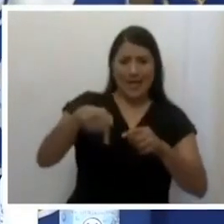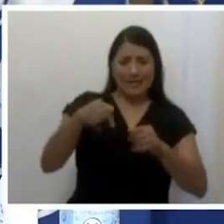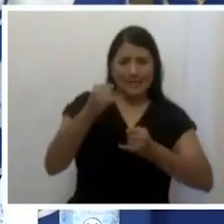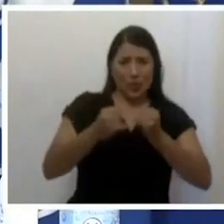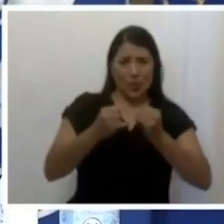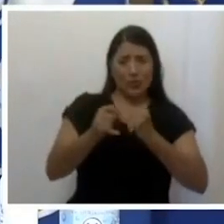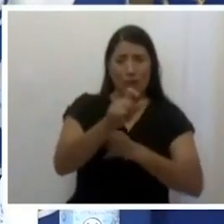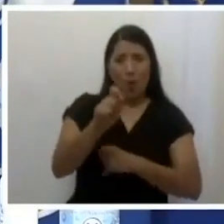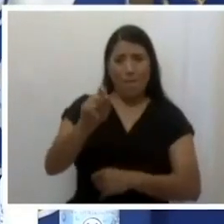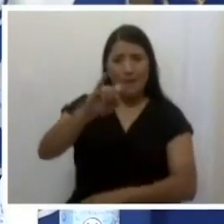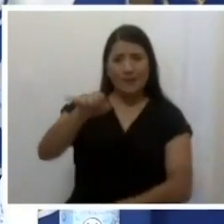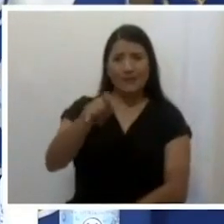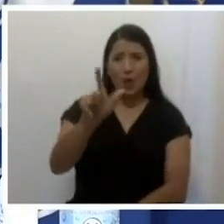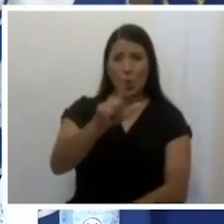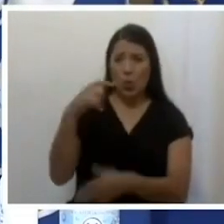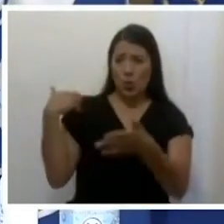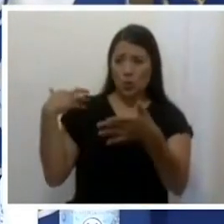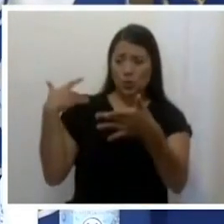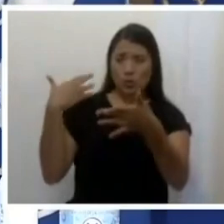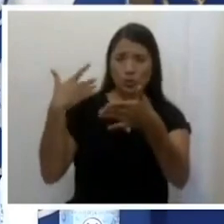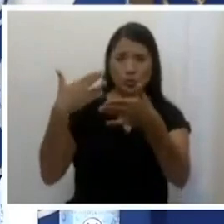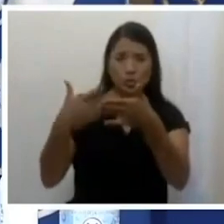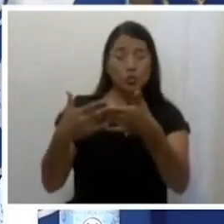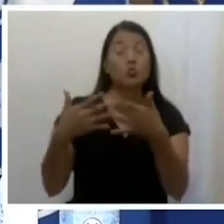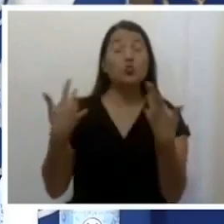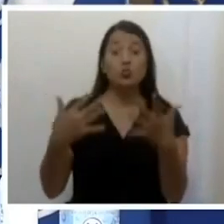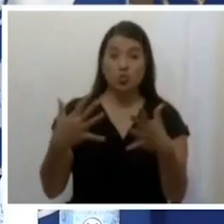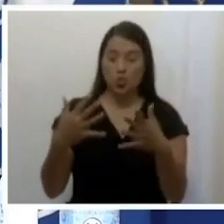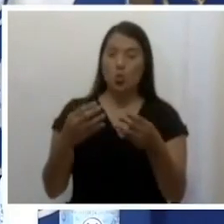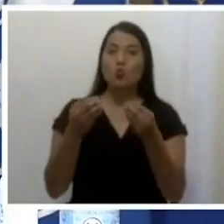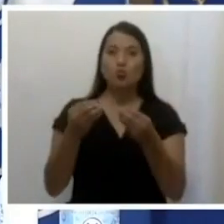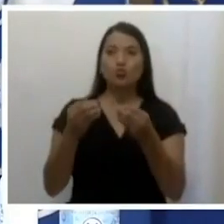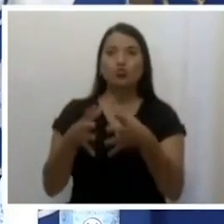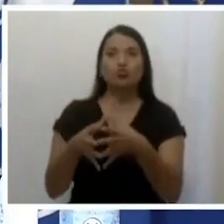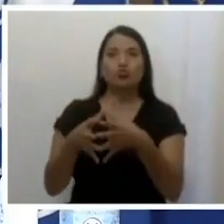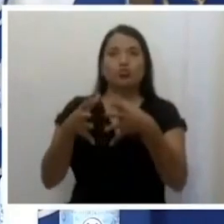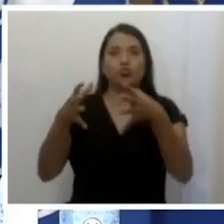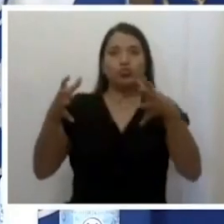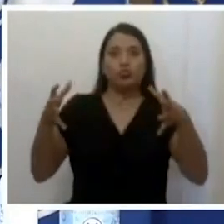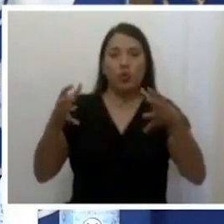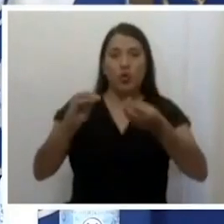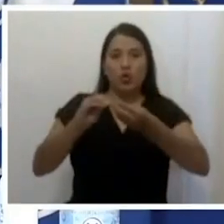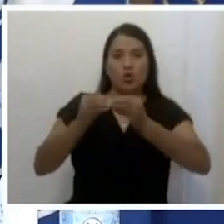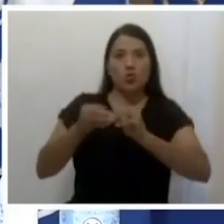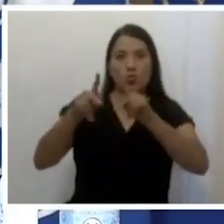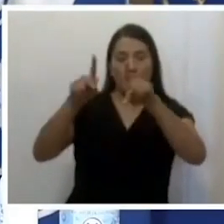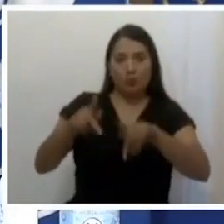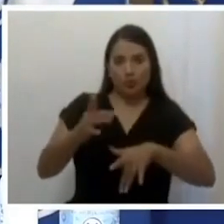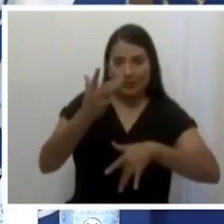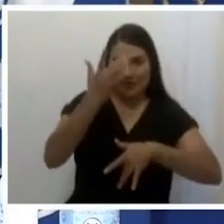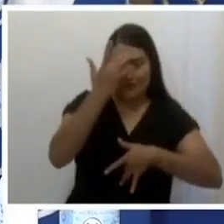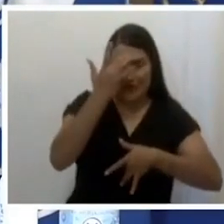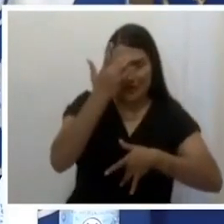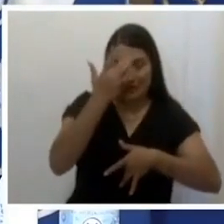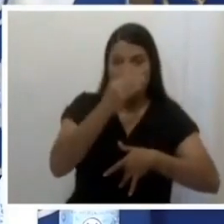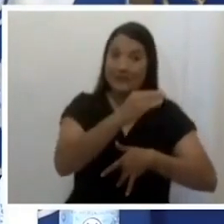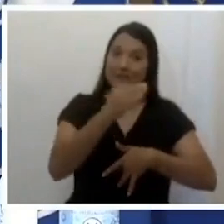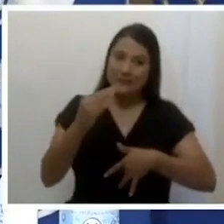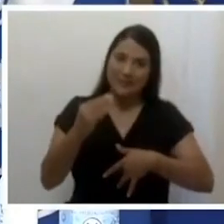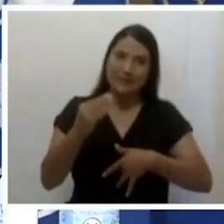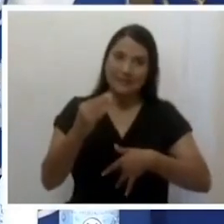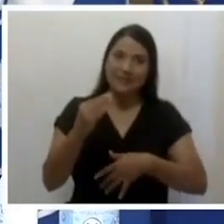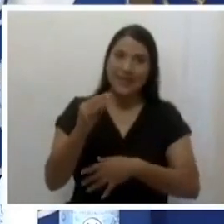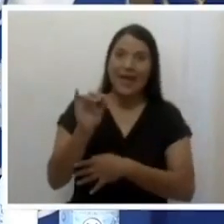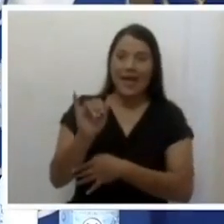este mes de julio fue un mes sumamente importante en el incremento de casos en volumen total y eso lo vemos